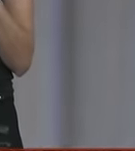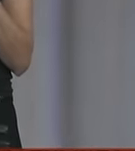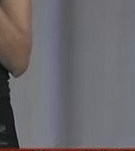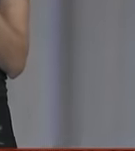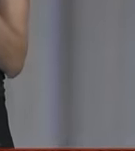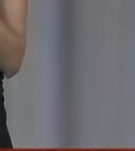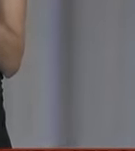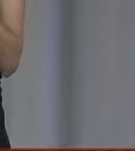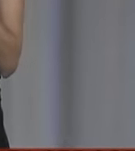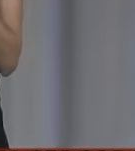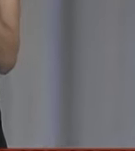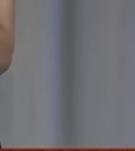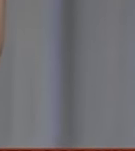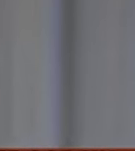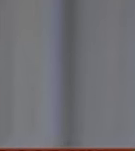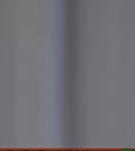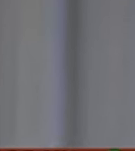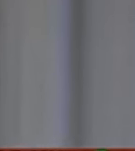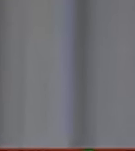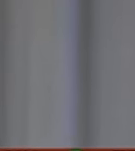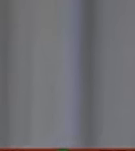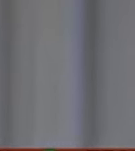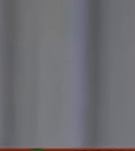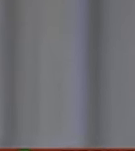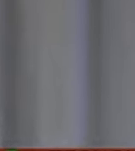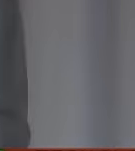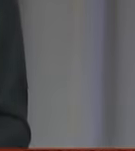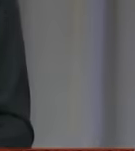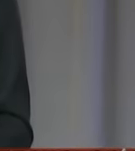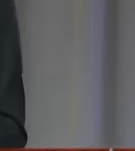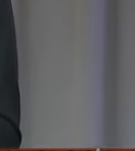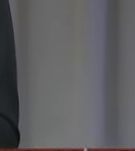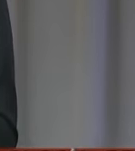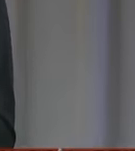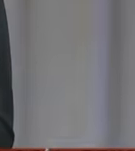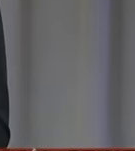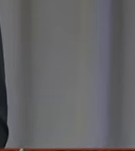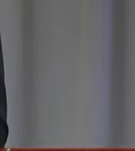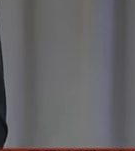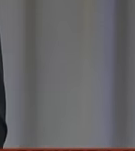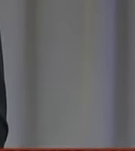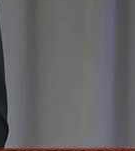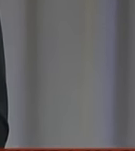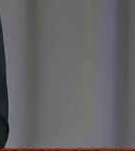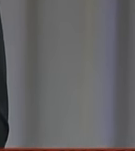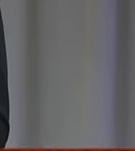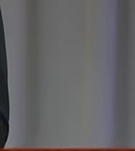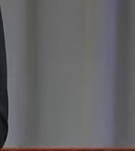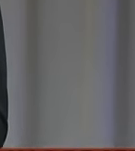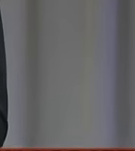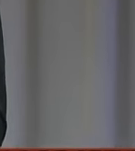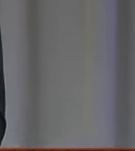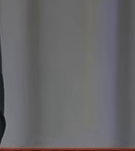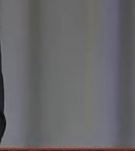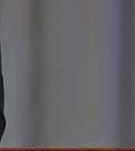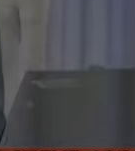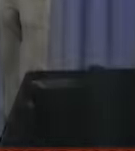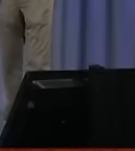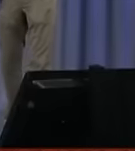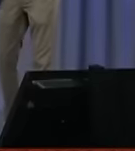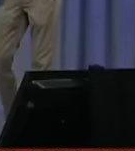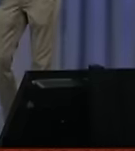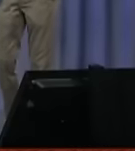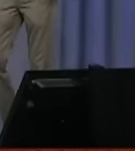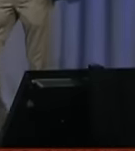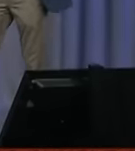nuestro país se le llama el Silicon Valley de América Latina Valero ha revelado que este ha sido el Demo Day con más calidad por